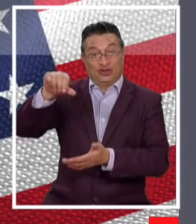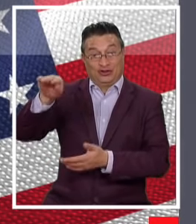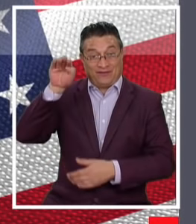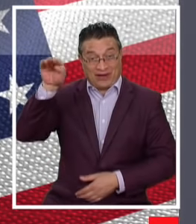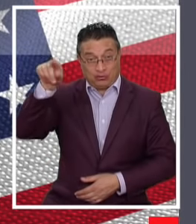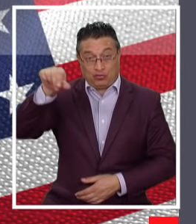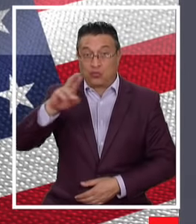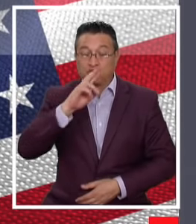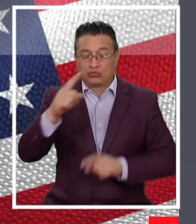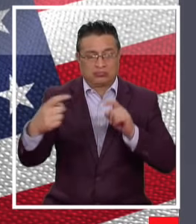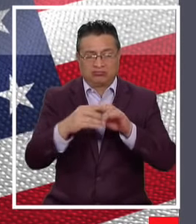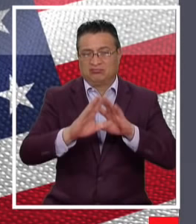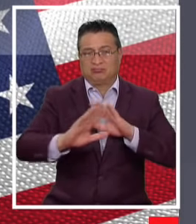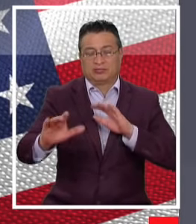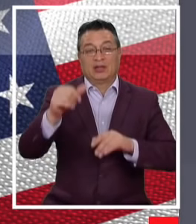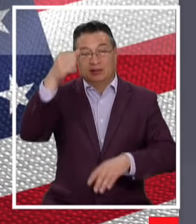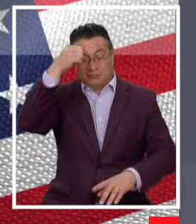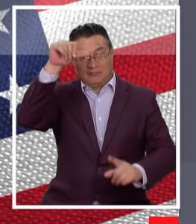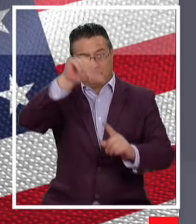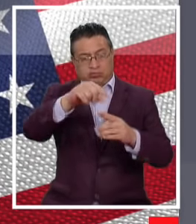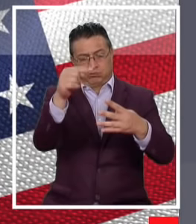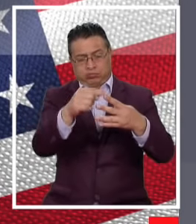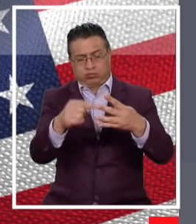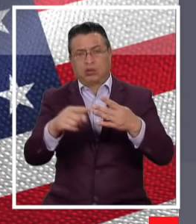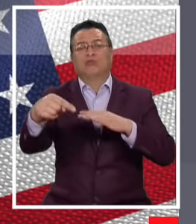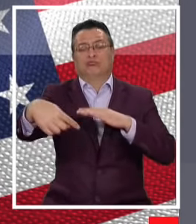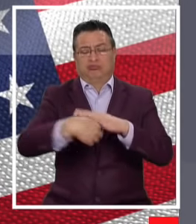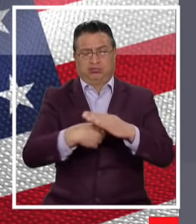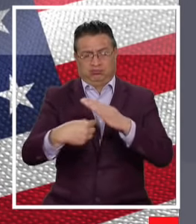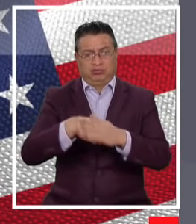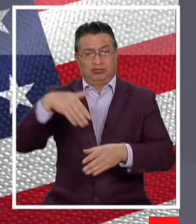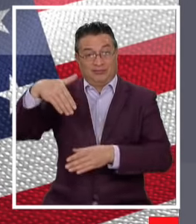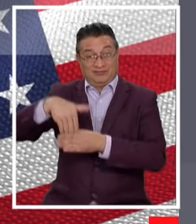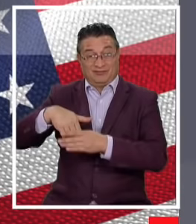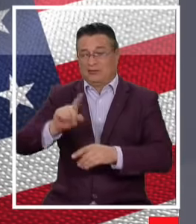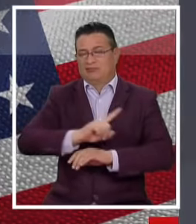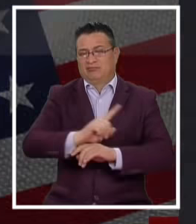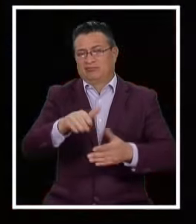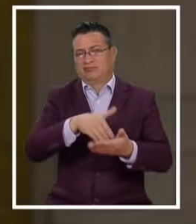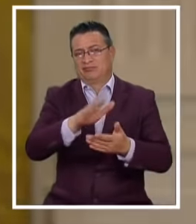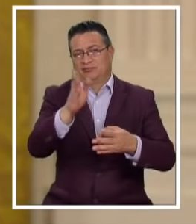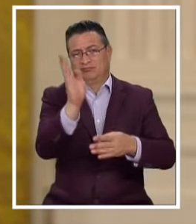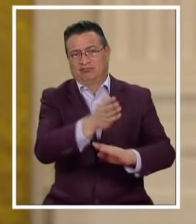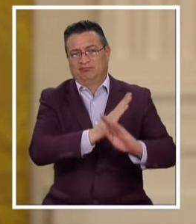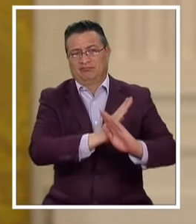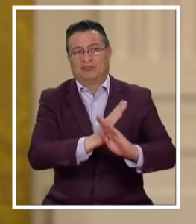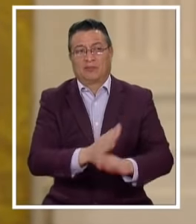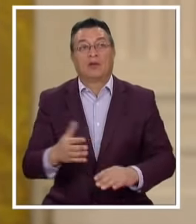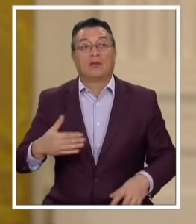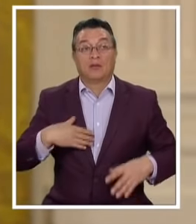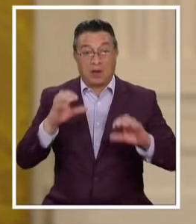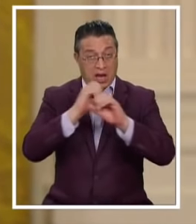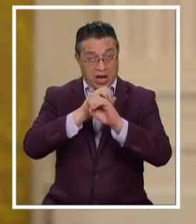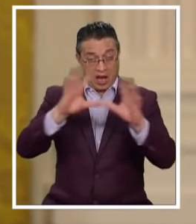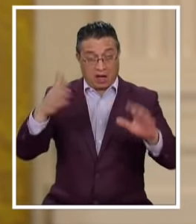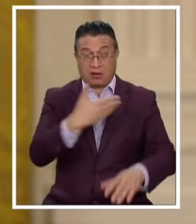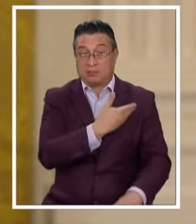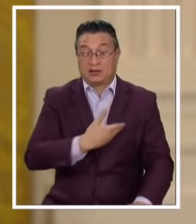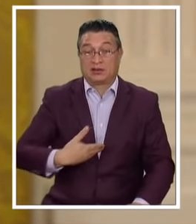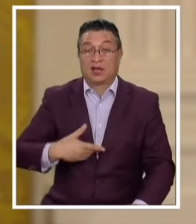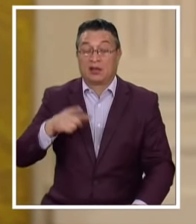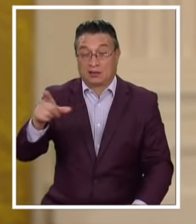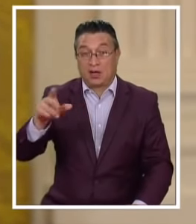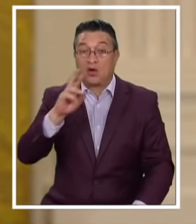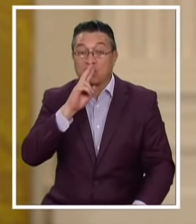Y la sanción A distintas entidades Por la interferencia En las elecciones Fui claro Con el presidente Putin De que